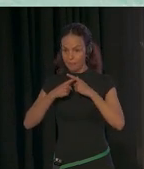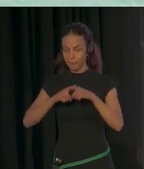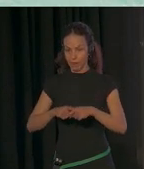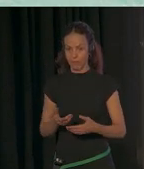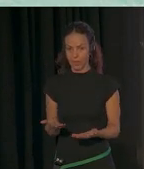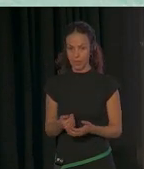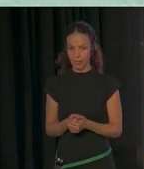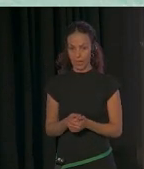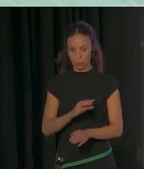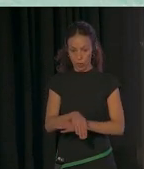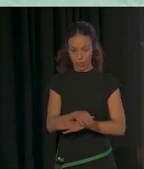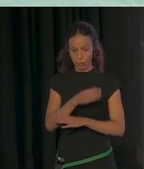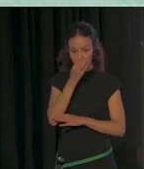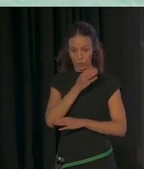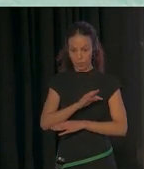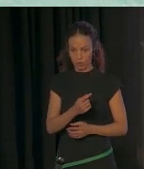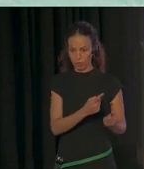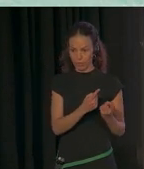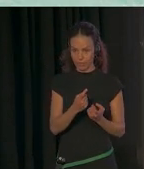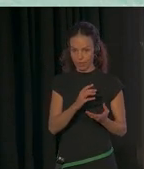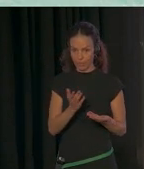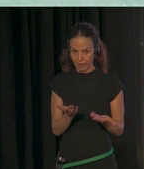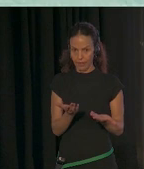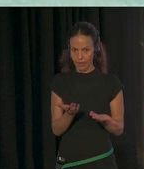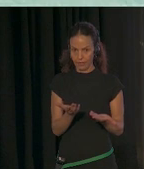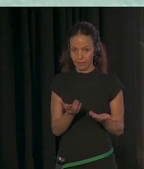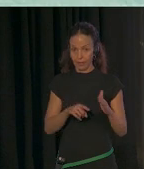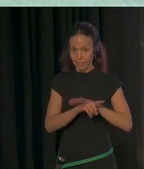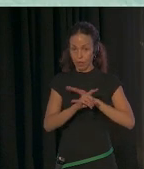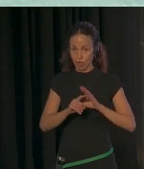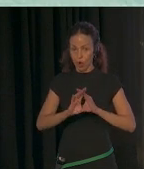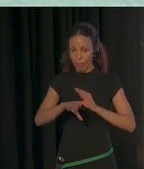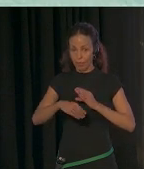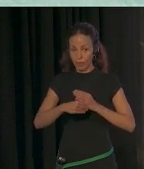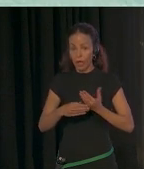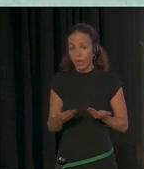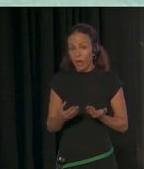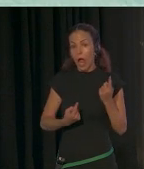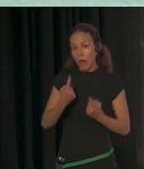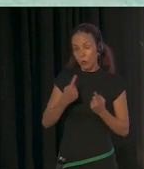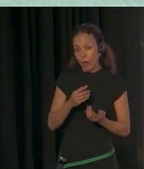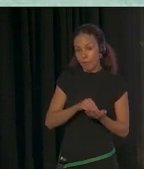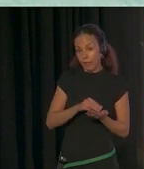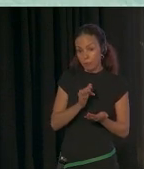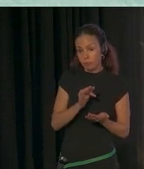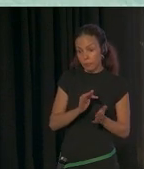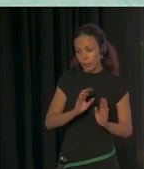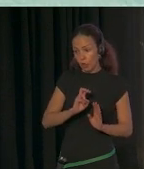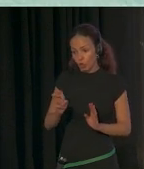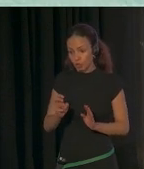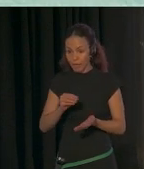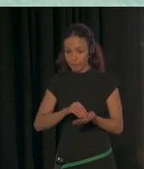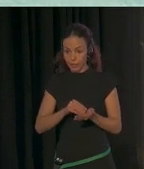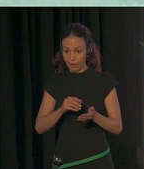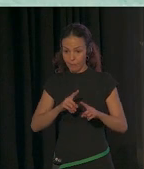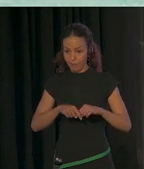creando un niño que tiene necesidades de desarrollo adicionales. Y a veces es útil, pero a veces las familias nos informan de que realmente no es